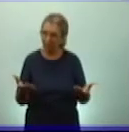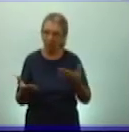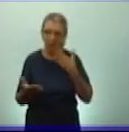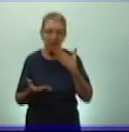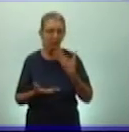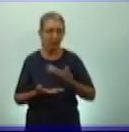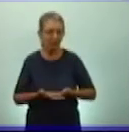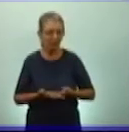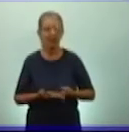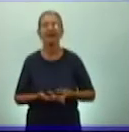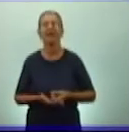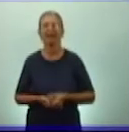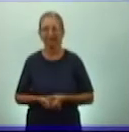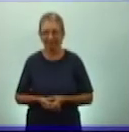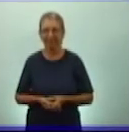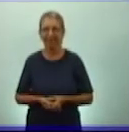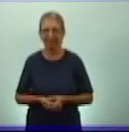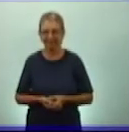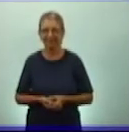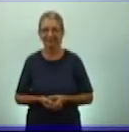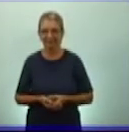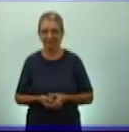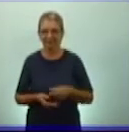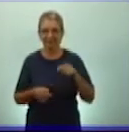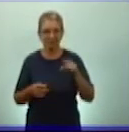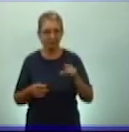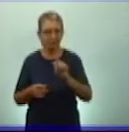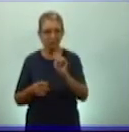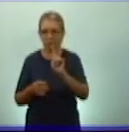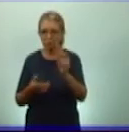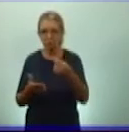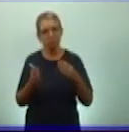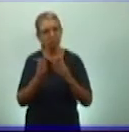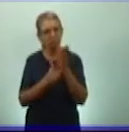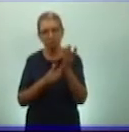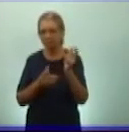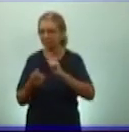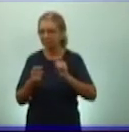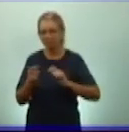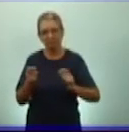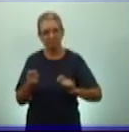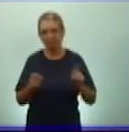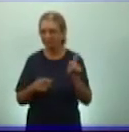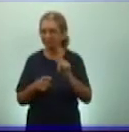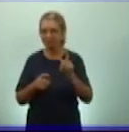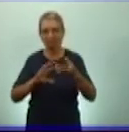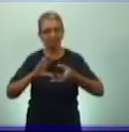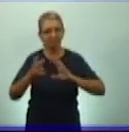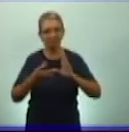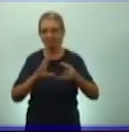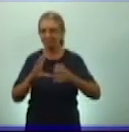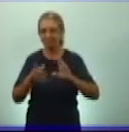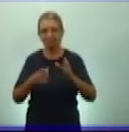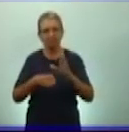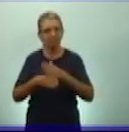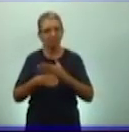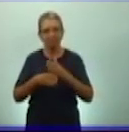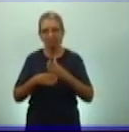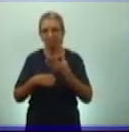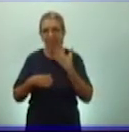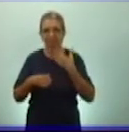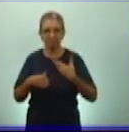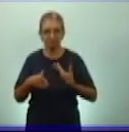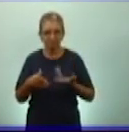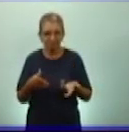Interesante, ¿verdad? Fíjense que los incas no desarrollaron la escritura. Por tanto, tenían que buscar la manera de tener